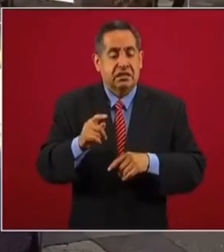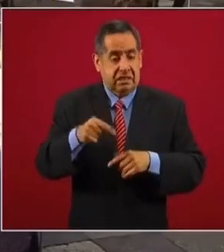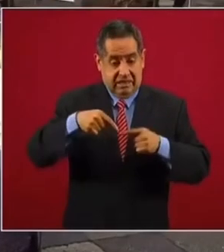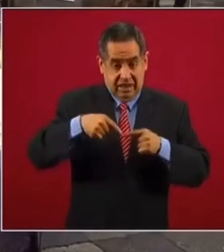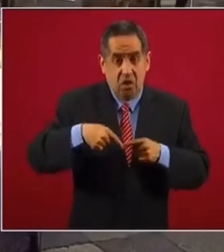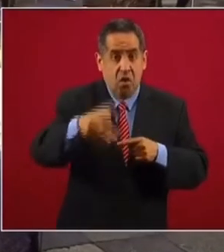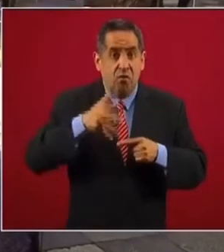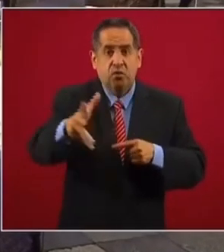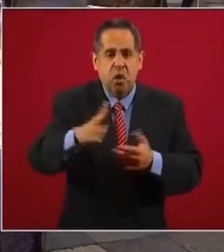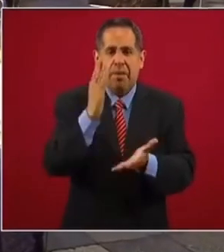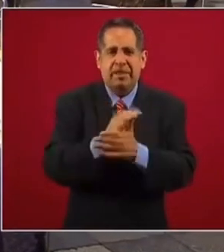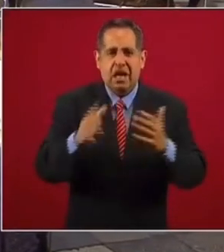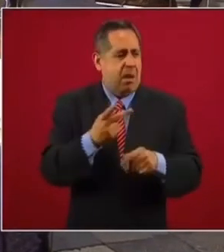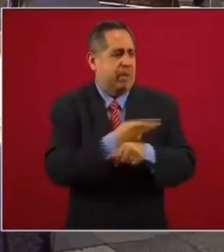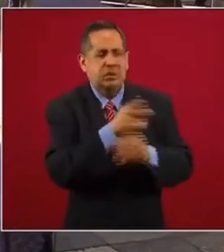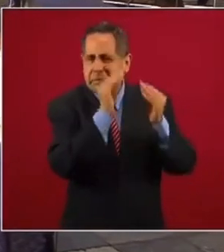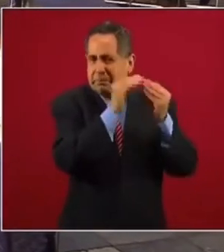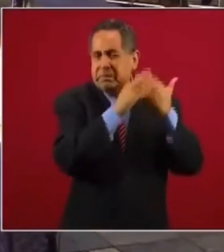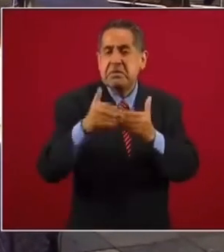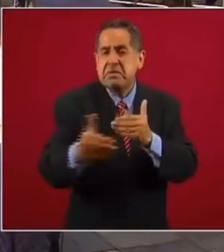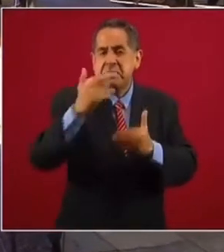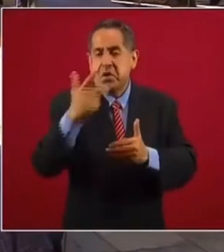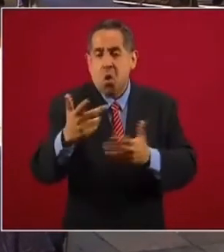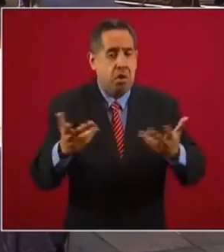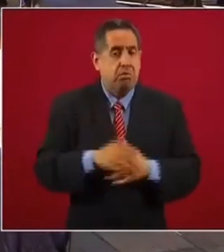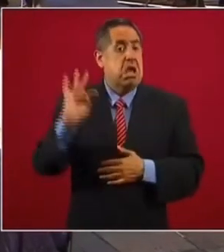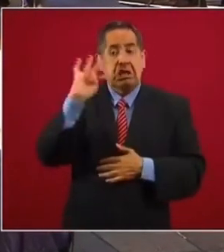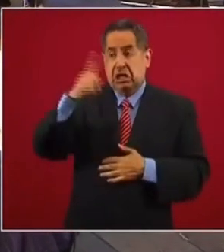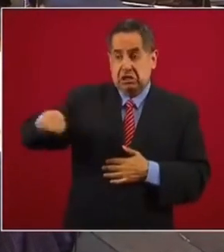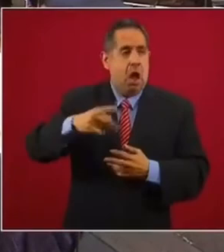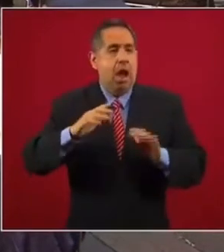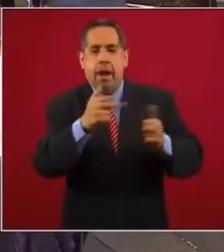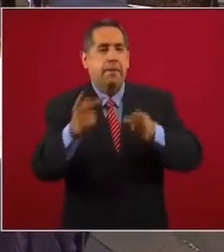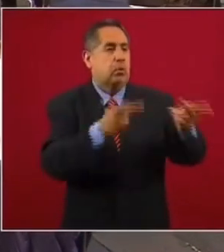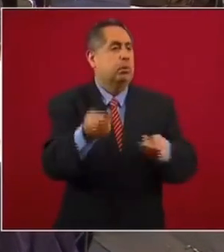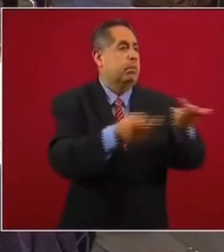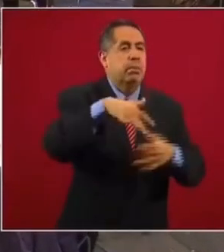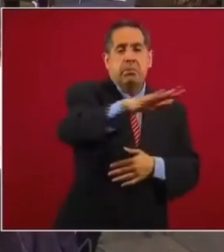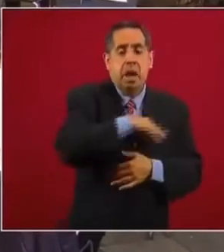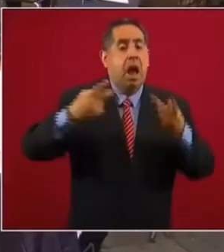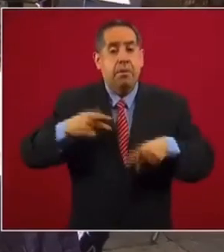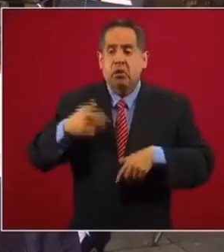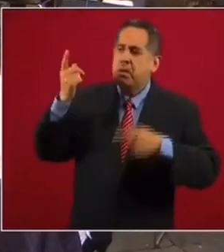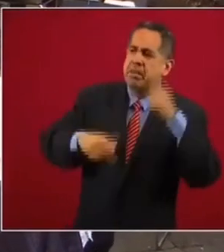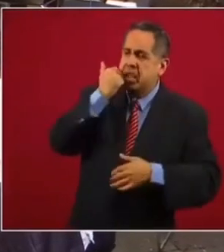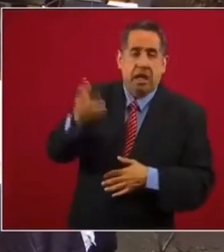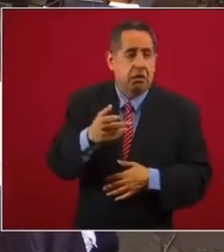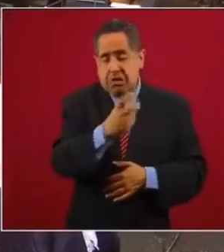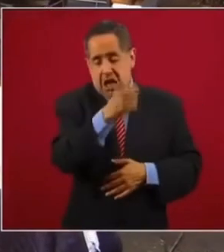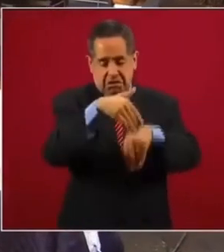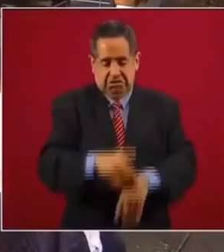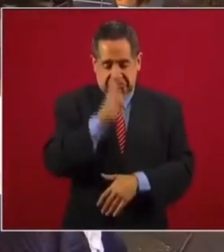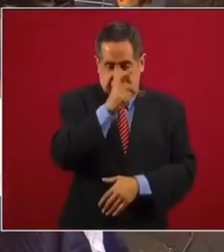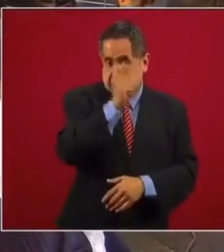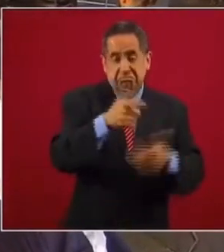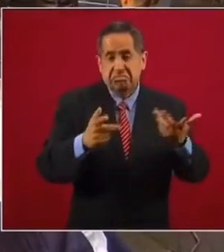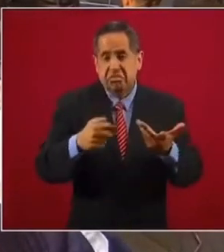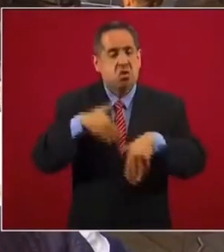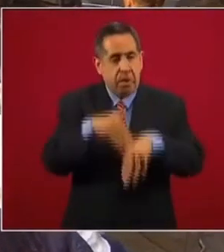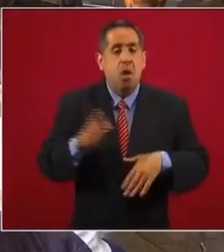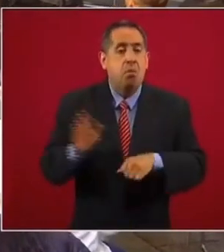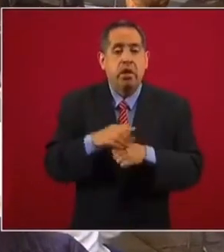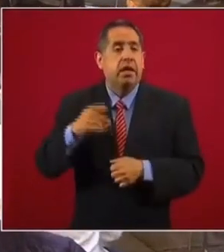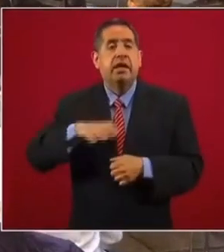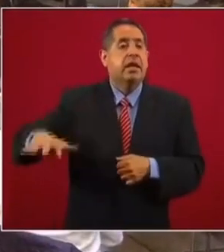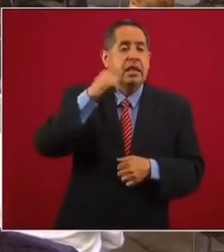delitos del porvenir. Sin embargo, de realizarse la consulta, respetaré el fallo popular, sea cual sea, porque la democracia